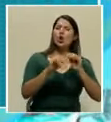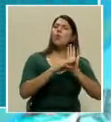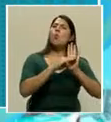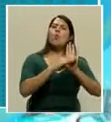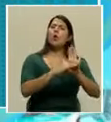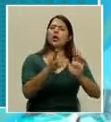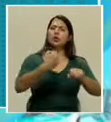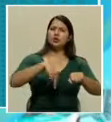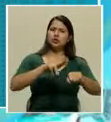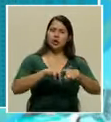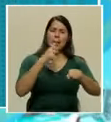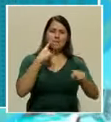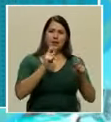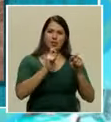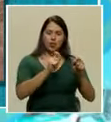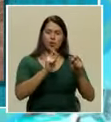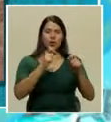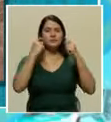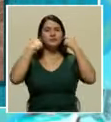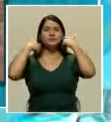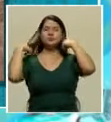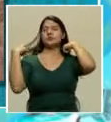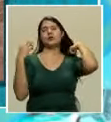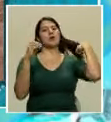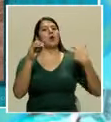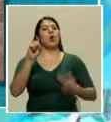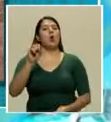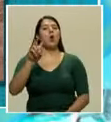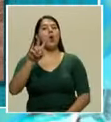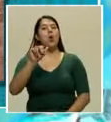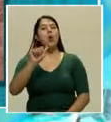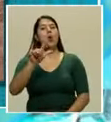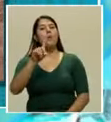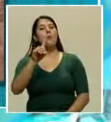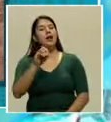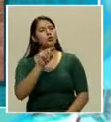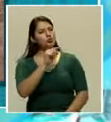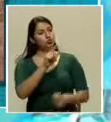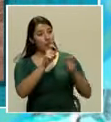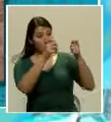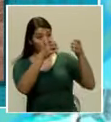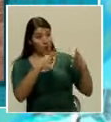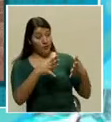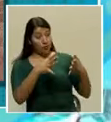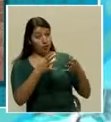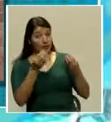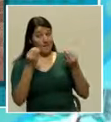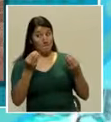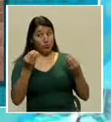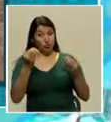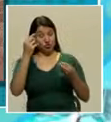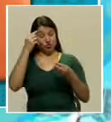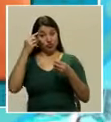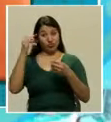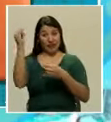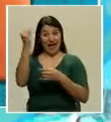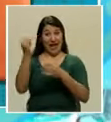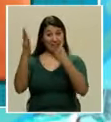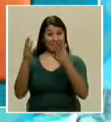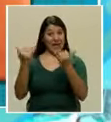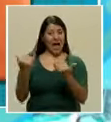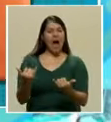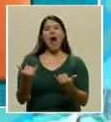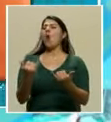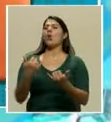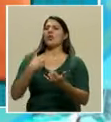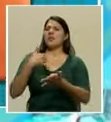Osvaldo, vos fuiste profesor de muchos de estos superartistas que hoy son premios nacionales y ganaron Grammys